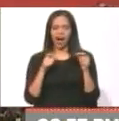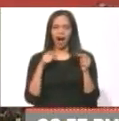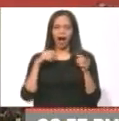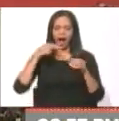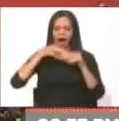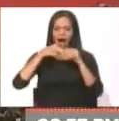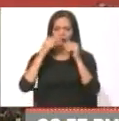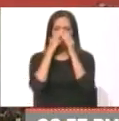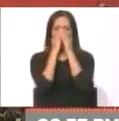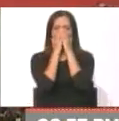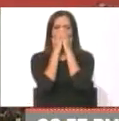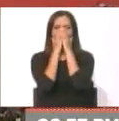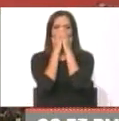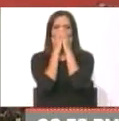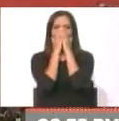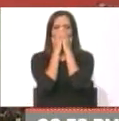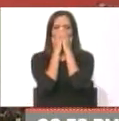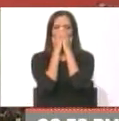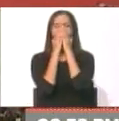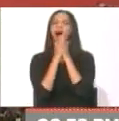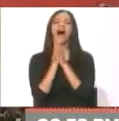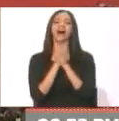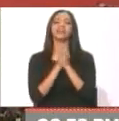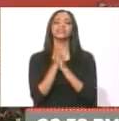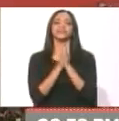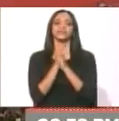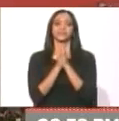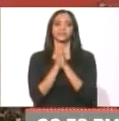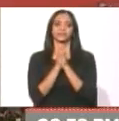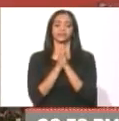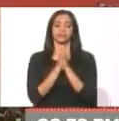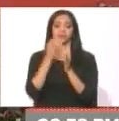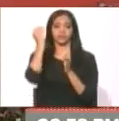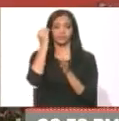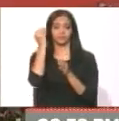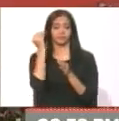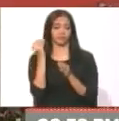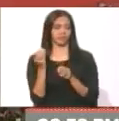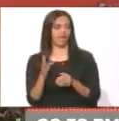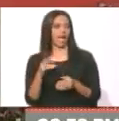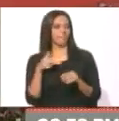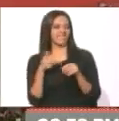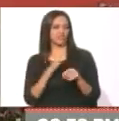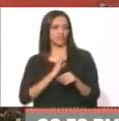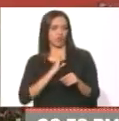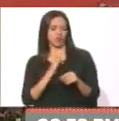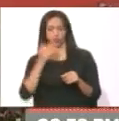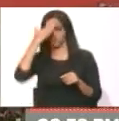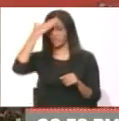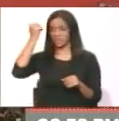banda. Que creían que PDVS era de ellos y de más nadie. Y se les olvidaba el pueblo.